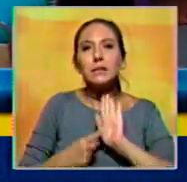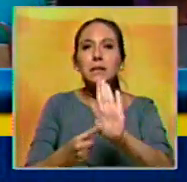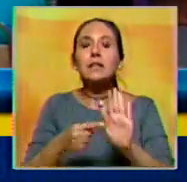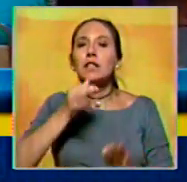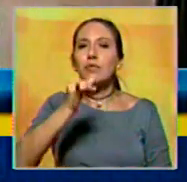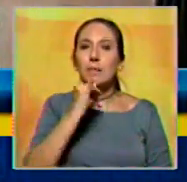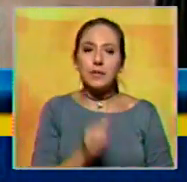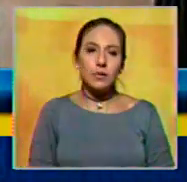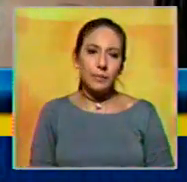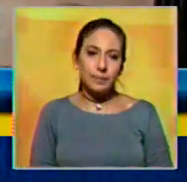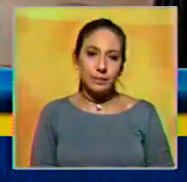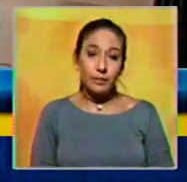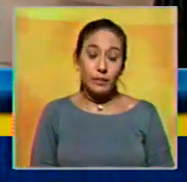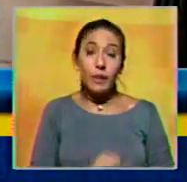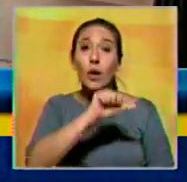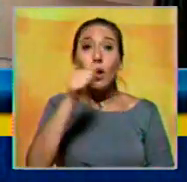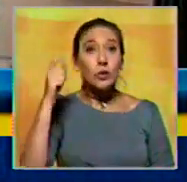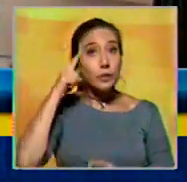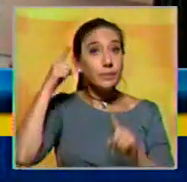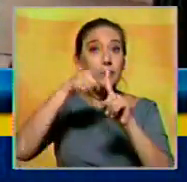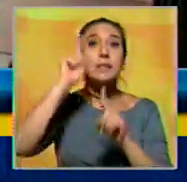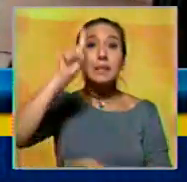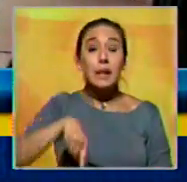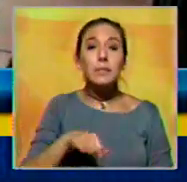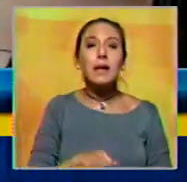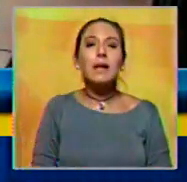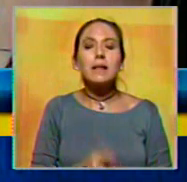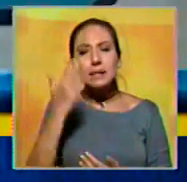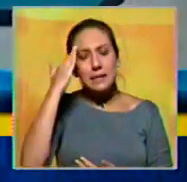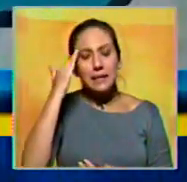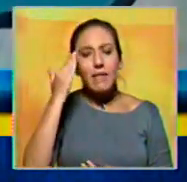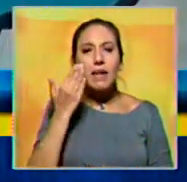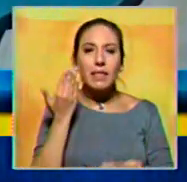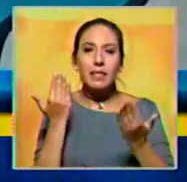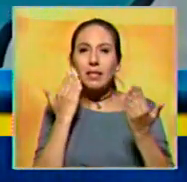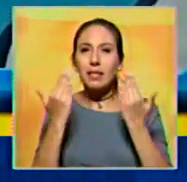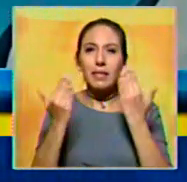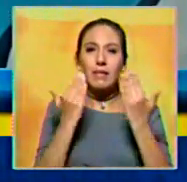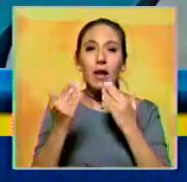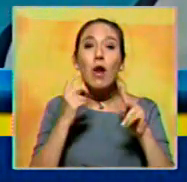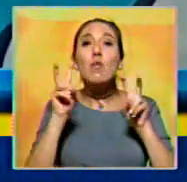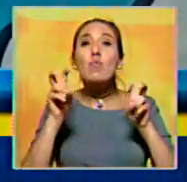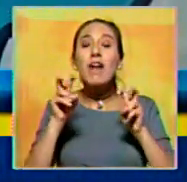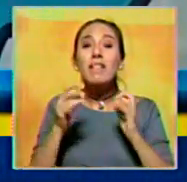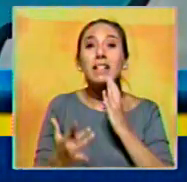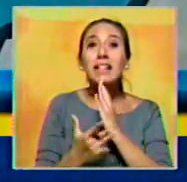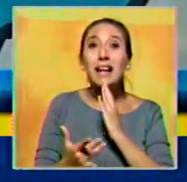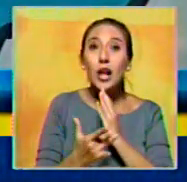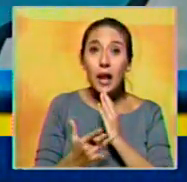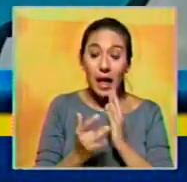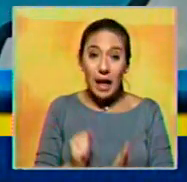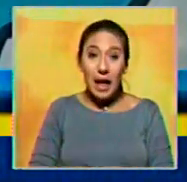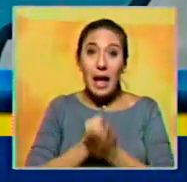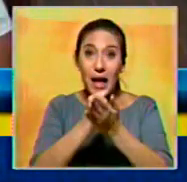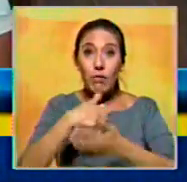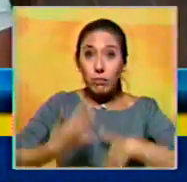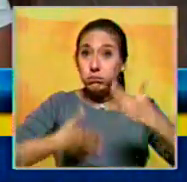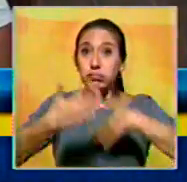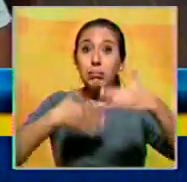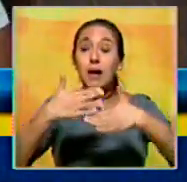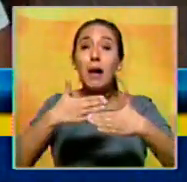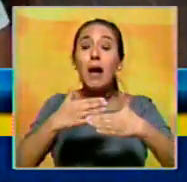importantes que también aquí se discuten es saber diferenciar entre la existencia de nuevos aparatos tecnológicos que si bien es cierto ayudan a agilizar la